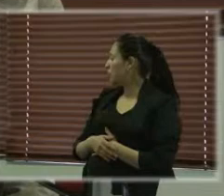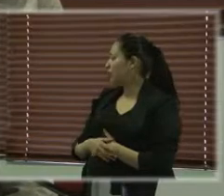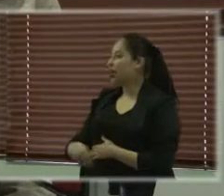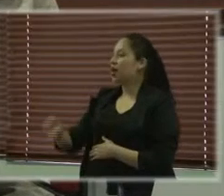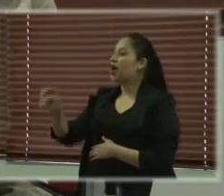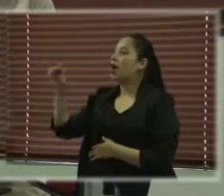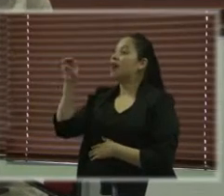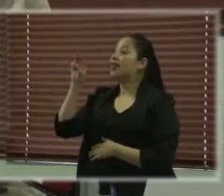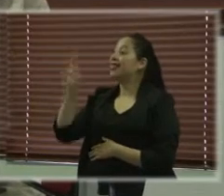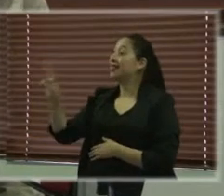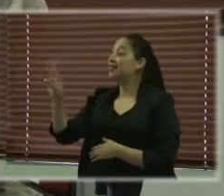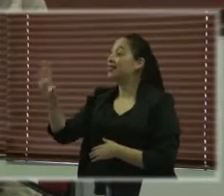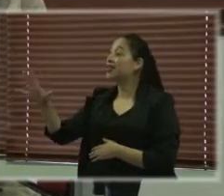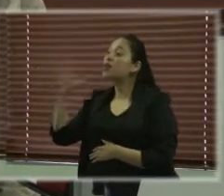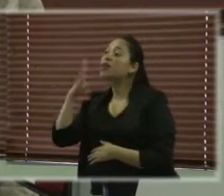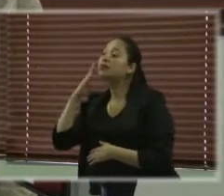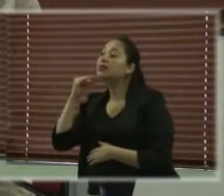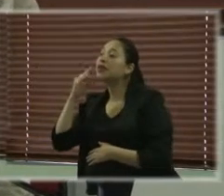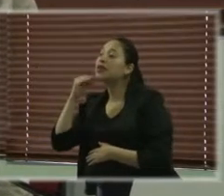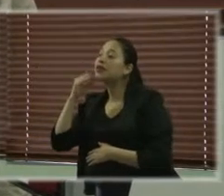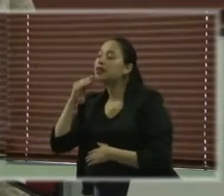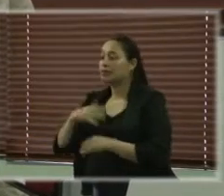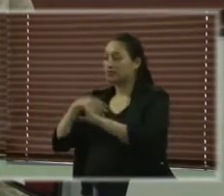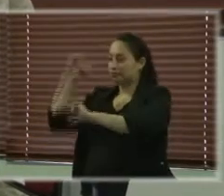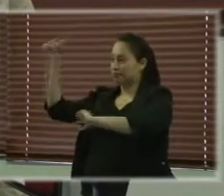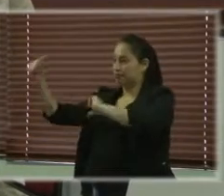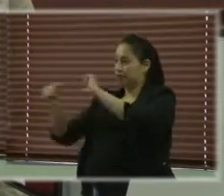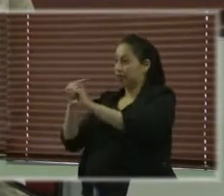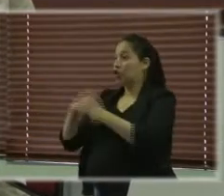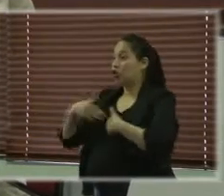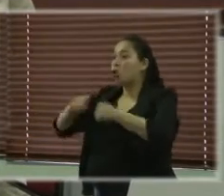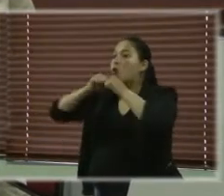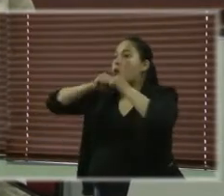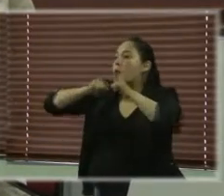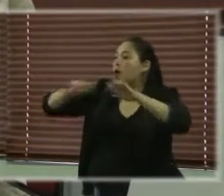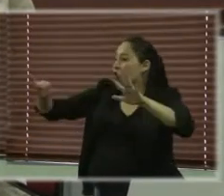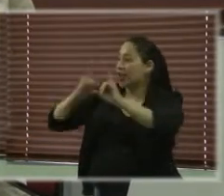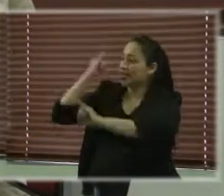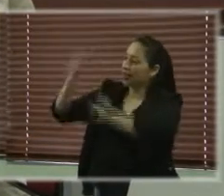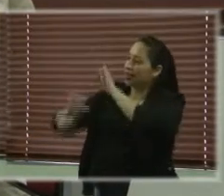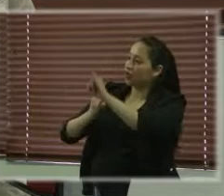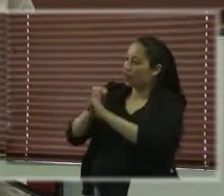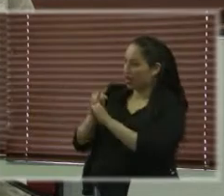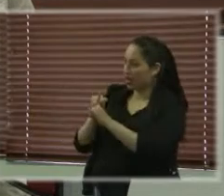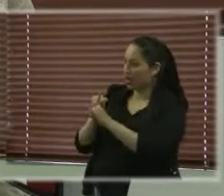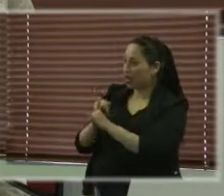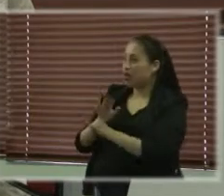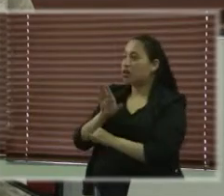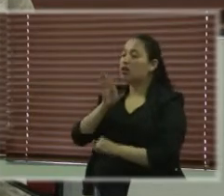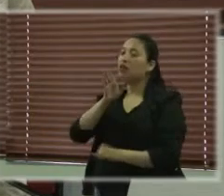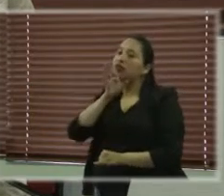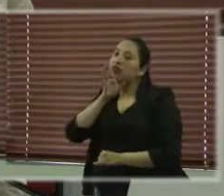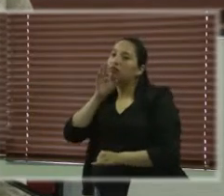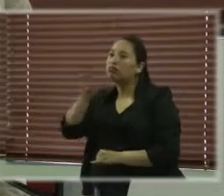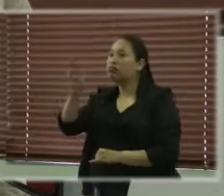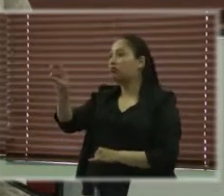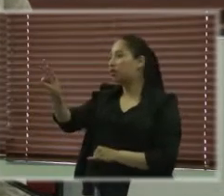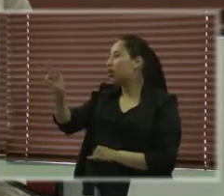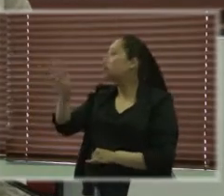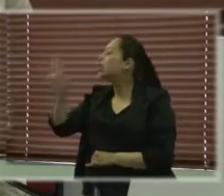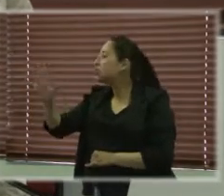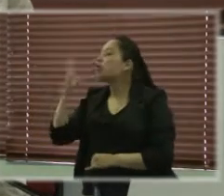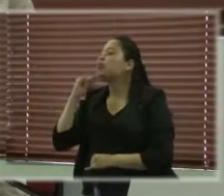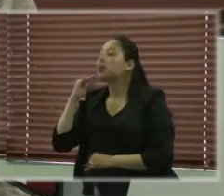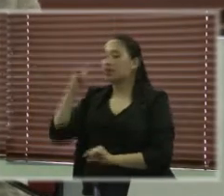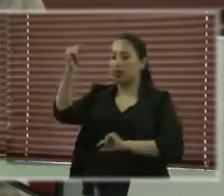experiencias que nos fueron enviadas a nuestra convocatoria internacional fue muy poco, nosotros esperábamos unas 100, digamos.